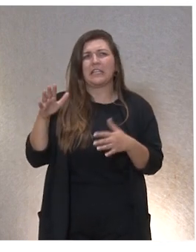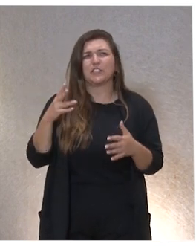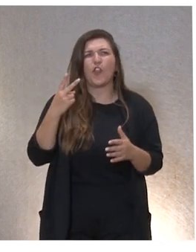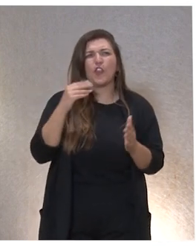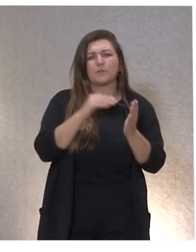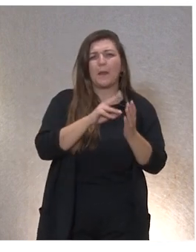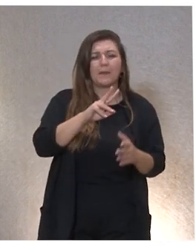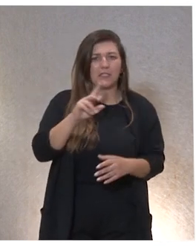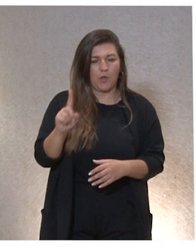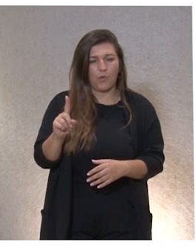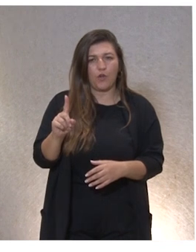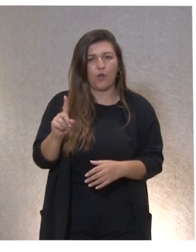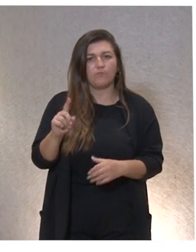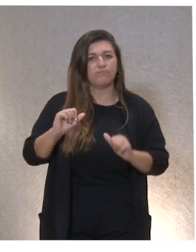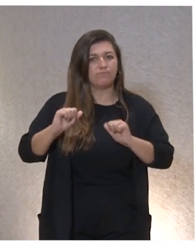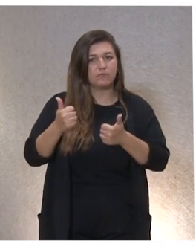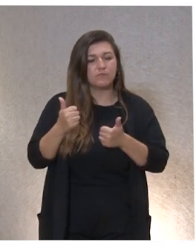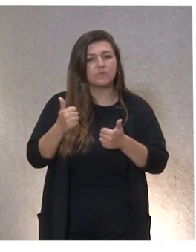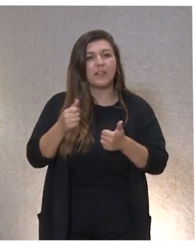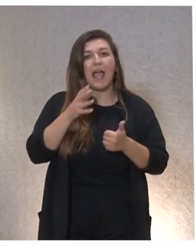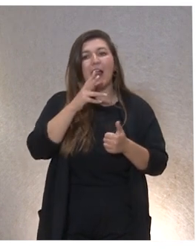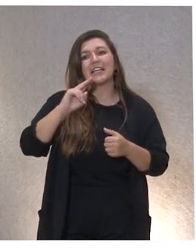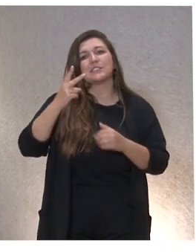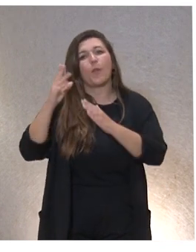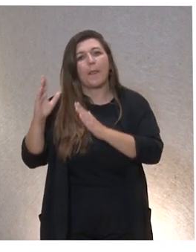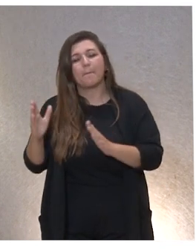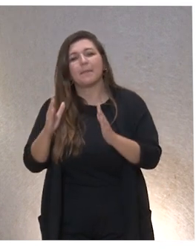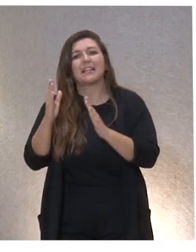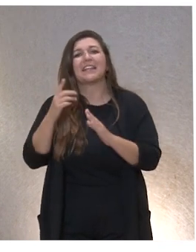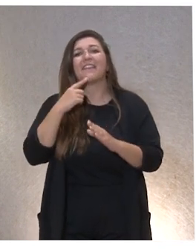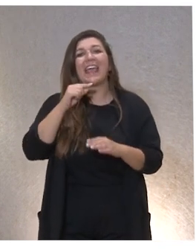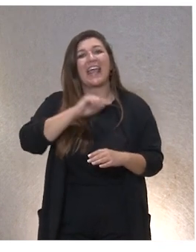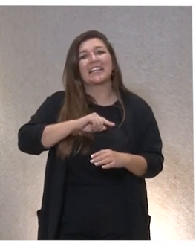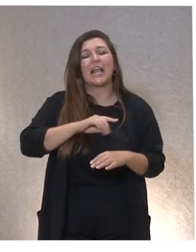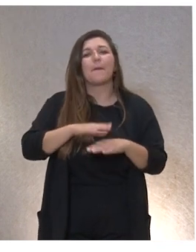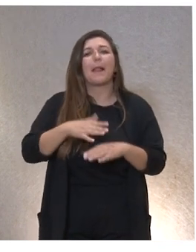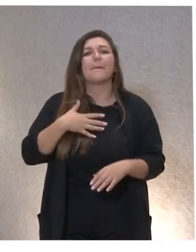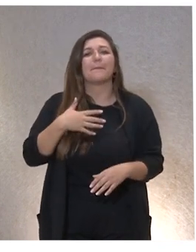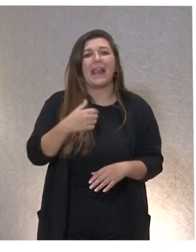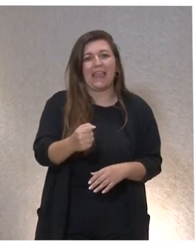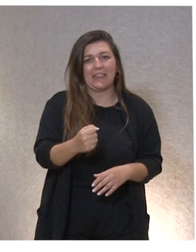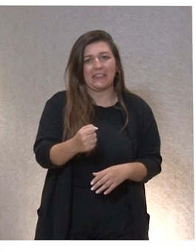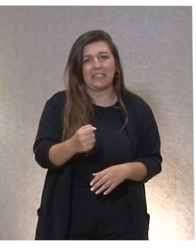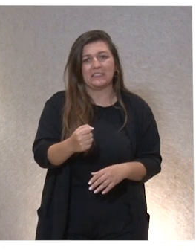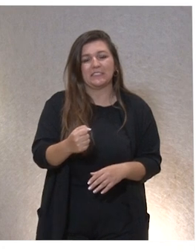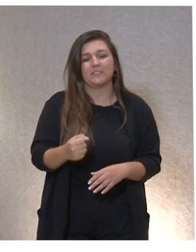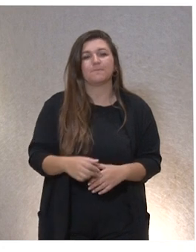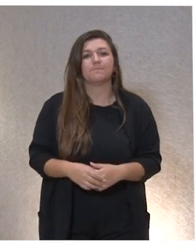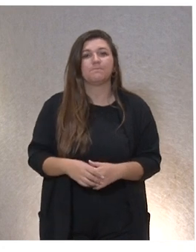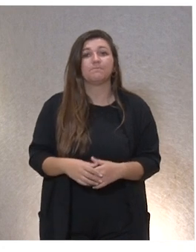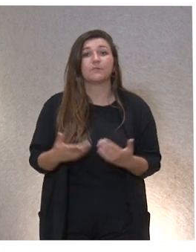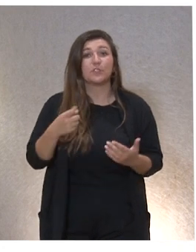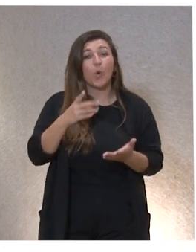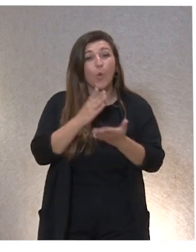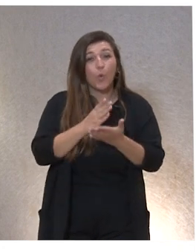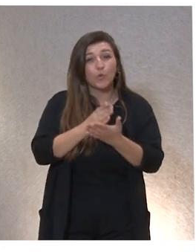2021 que es como la segunda parte que es ética para valientes dignificando los apoyos es un curso ya